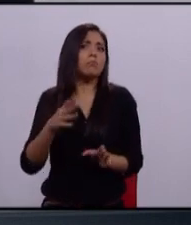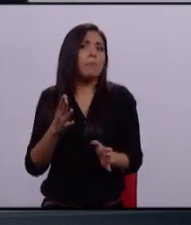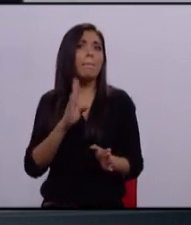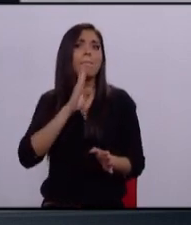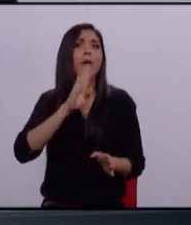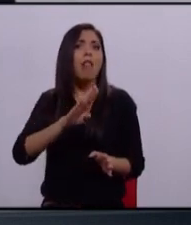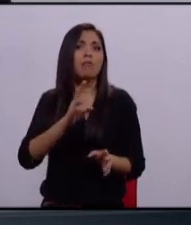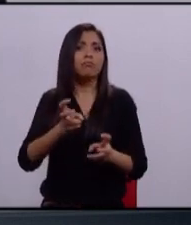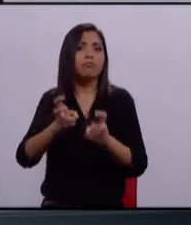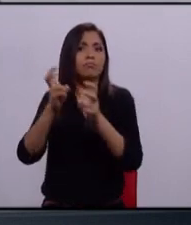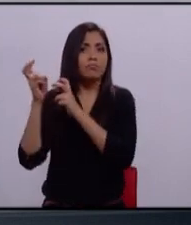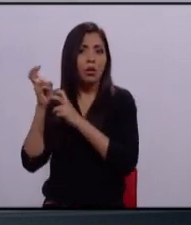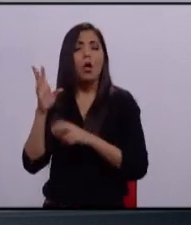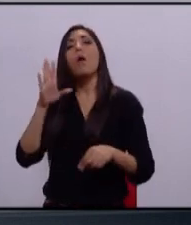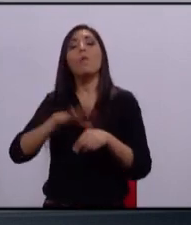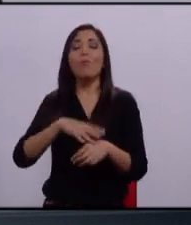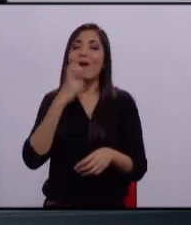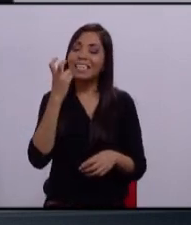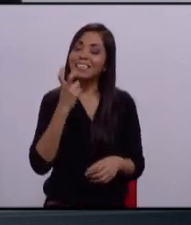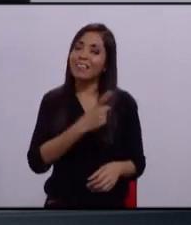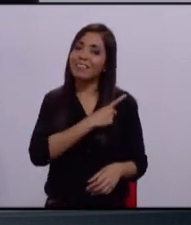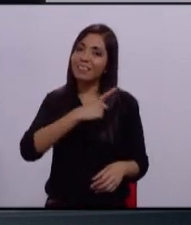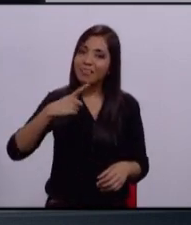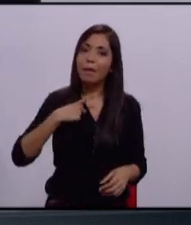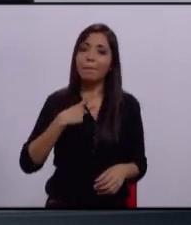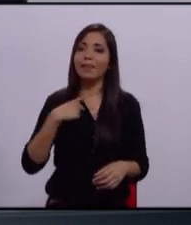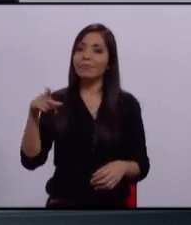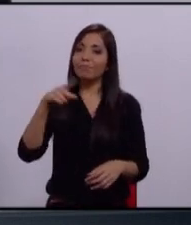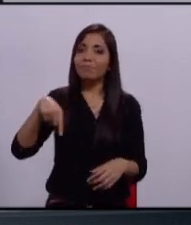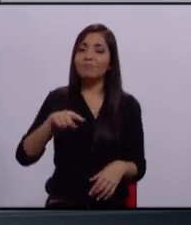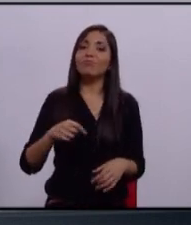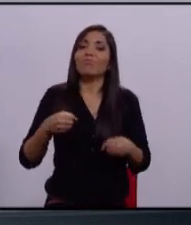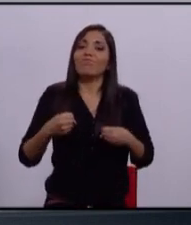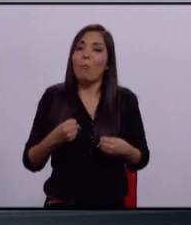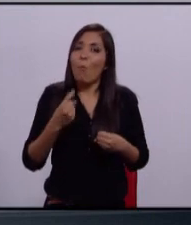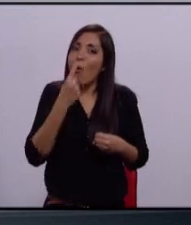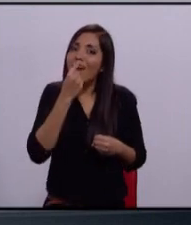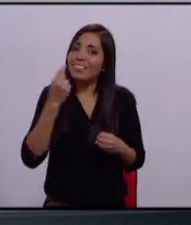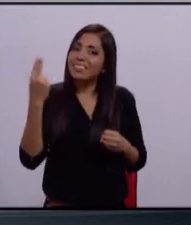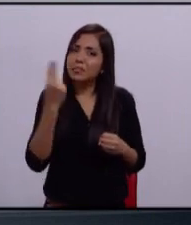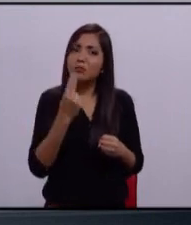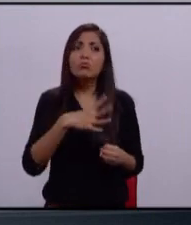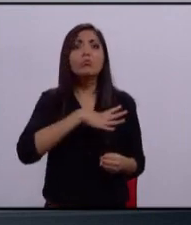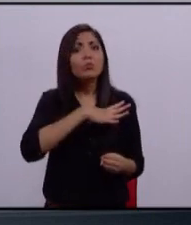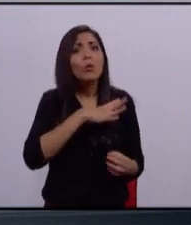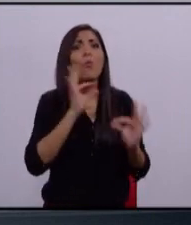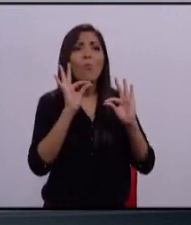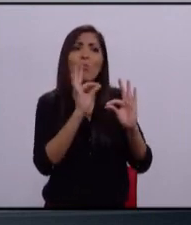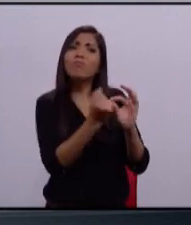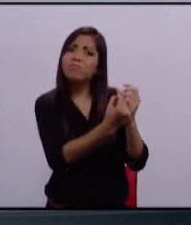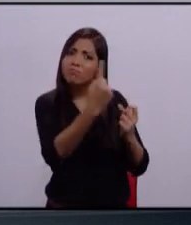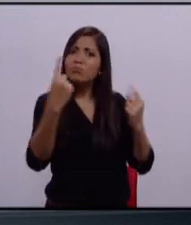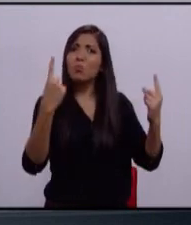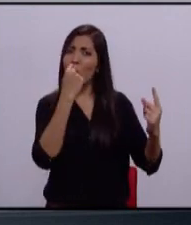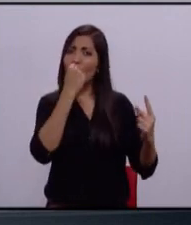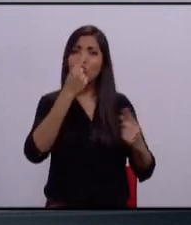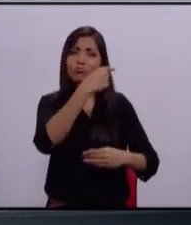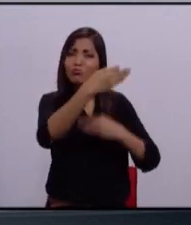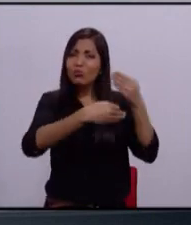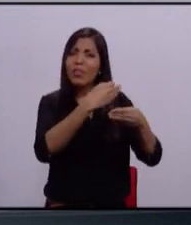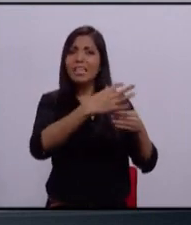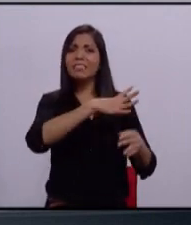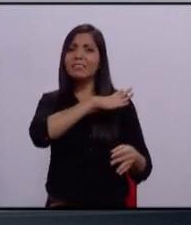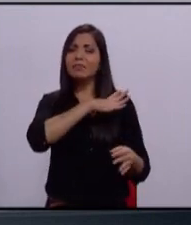Por ello, debemos de fortalecer a nuestras policías. Hay muchos muy buenos elementos dentro de las policías